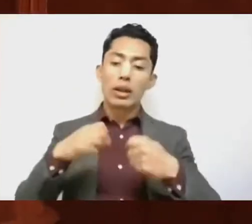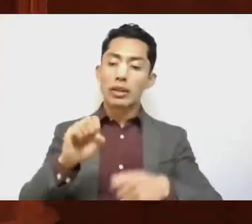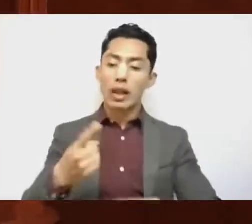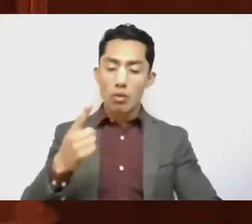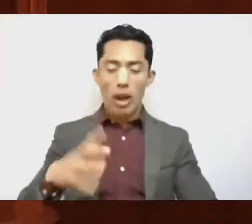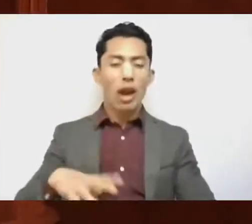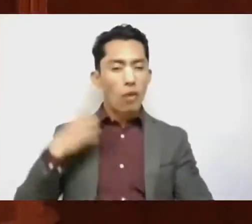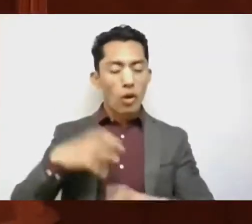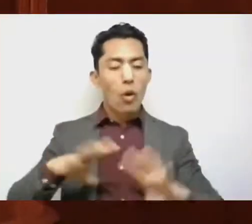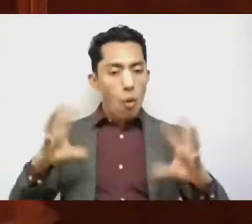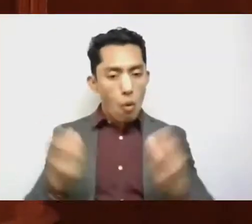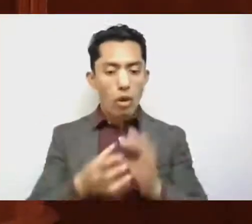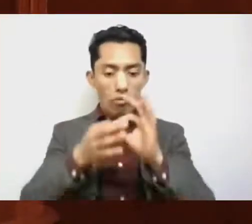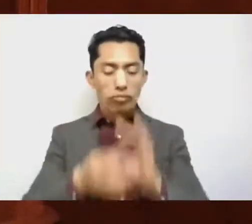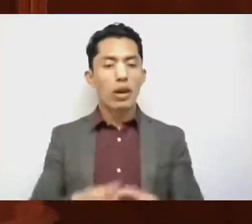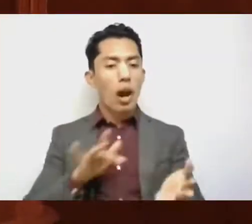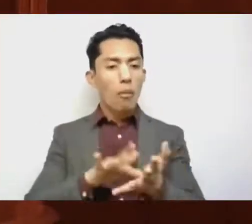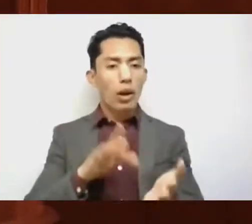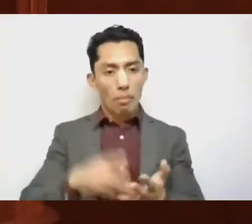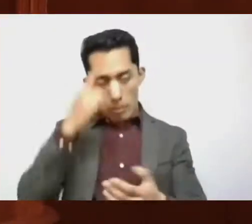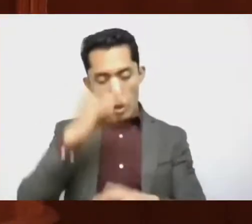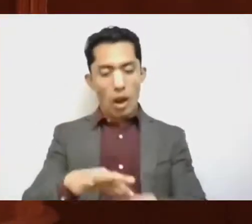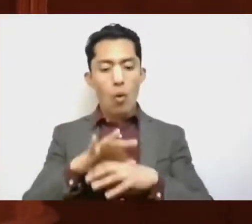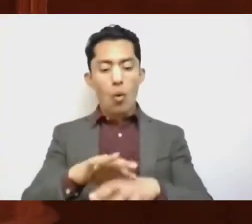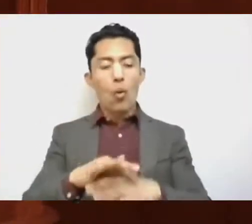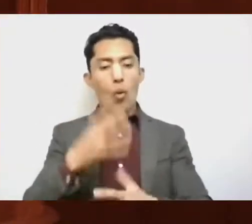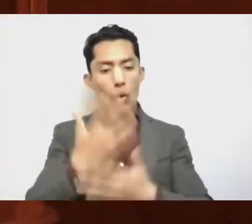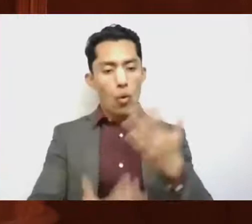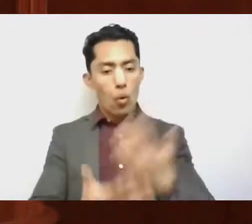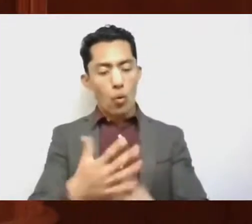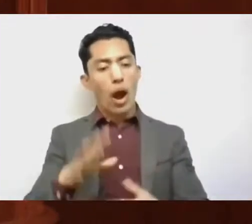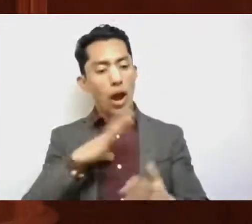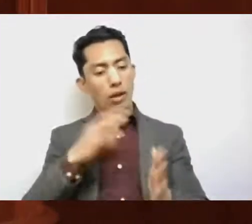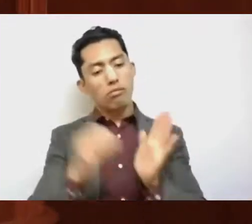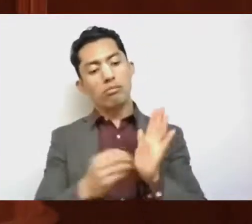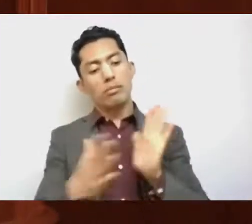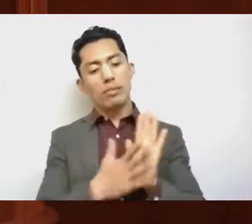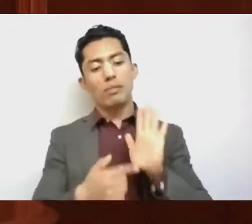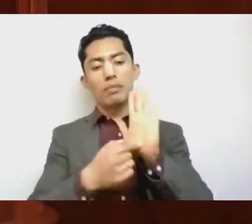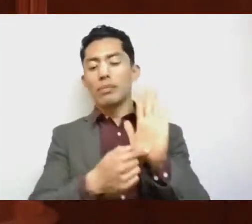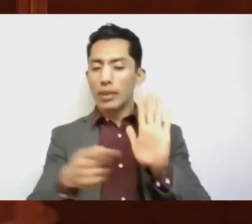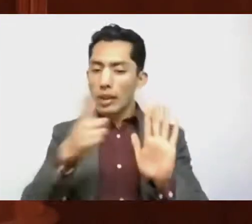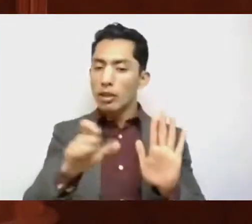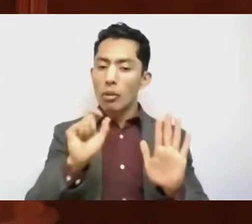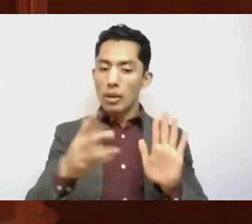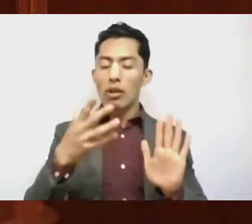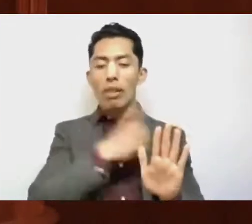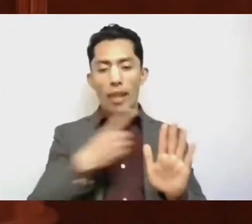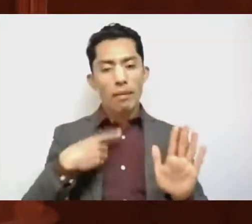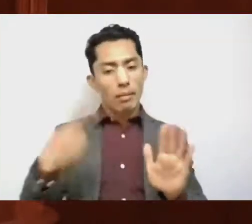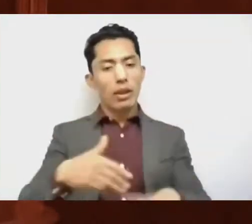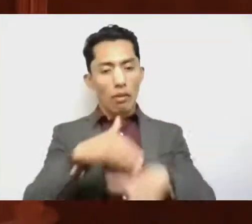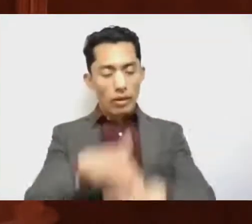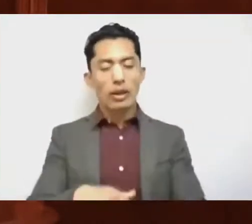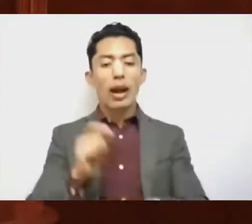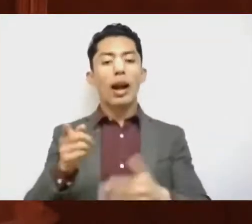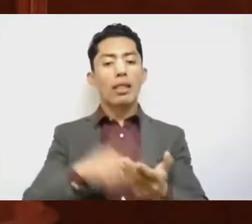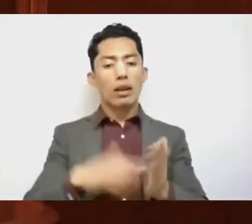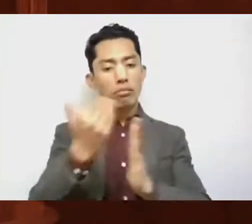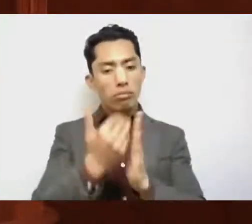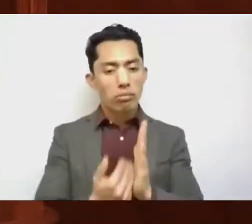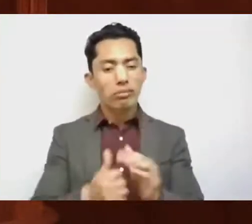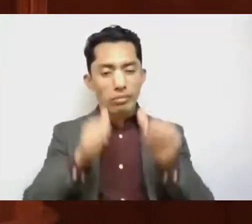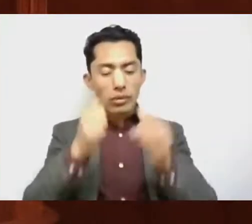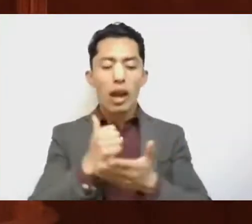conjunto para poder materializar hoy una iniciativa que llevará a los 125 municipios una agenda institucional que atenderá